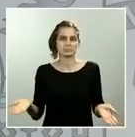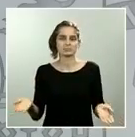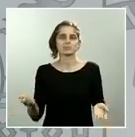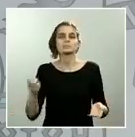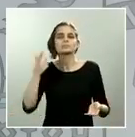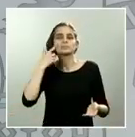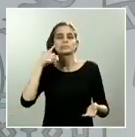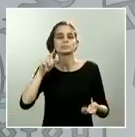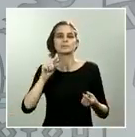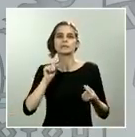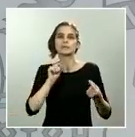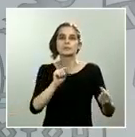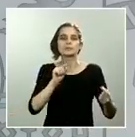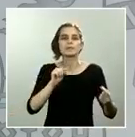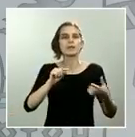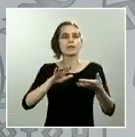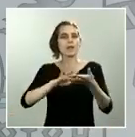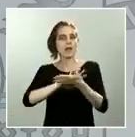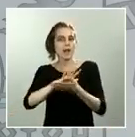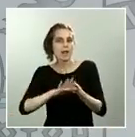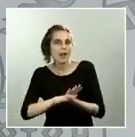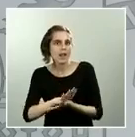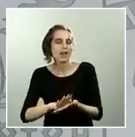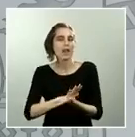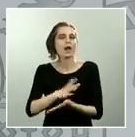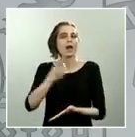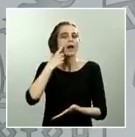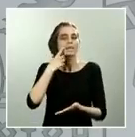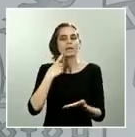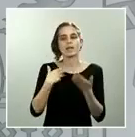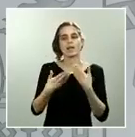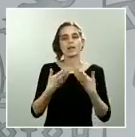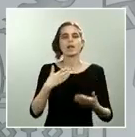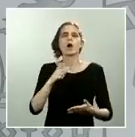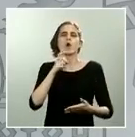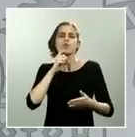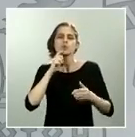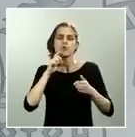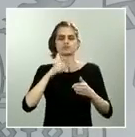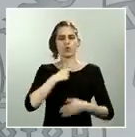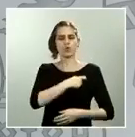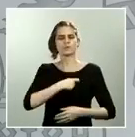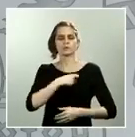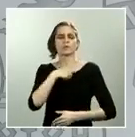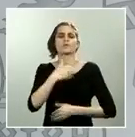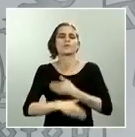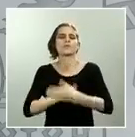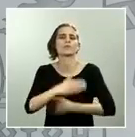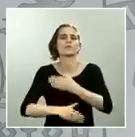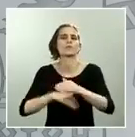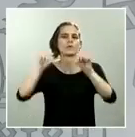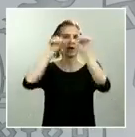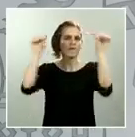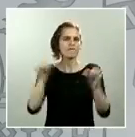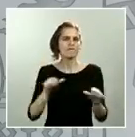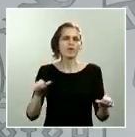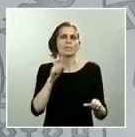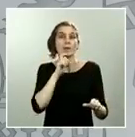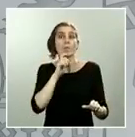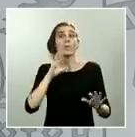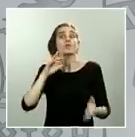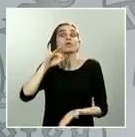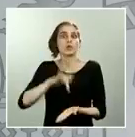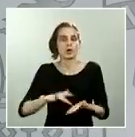se abordará la metodología de funcionamiento de la comisión en el marco de la misma y todas las formaciones políticas podrán